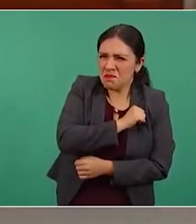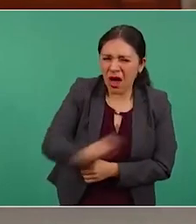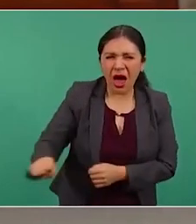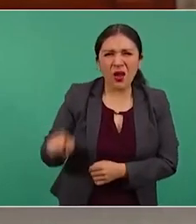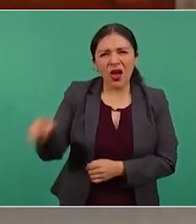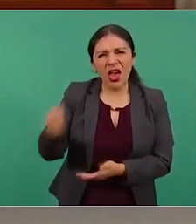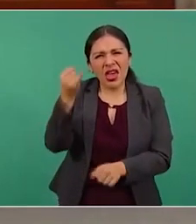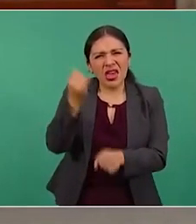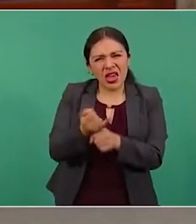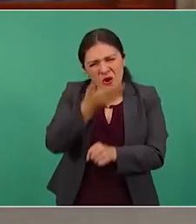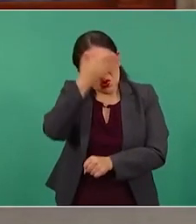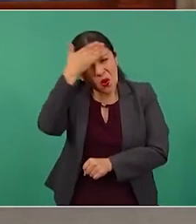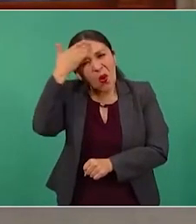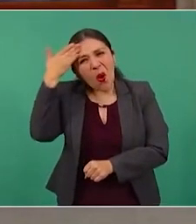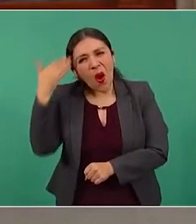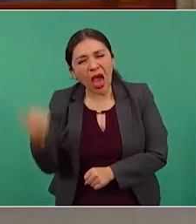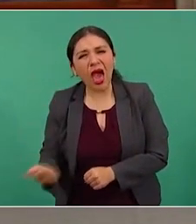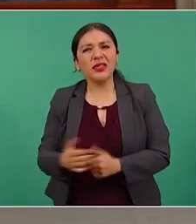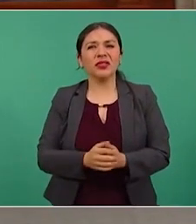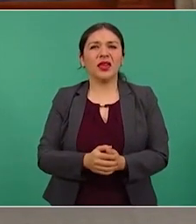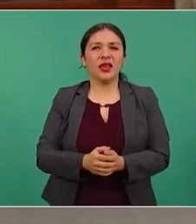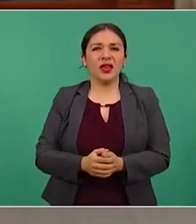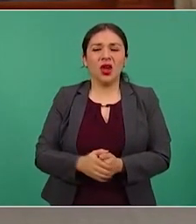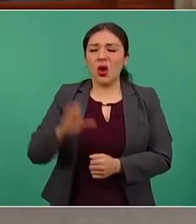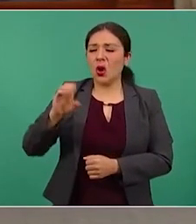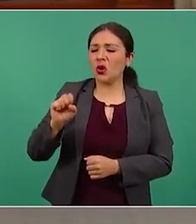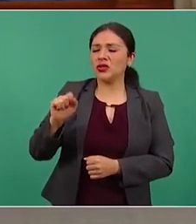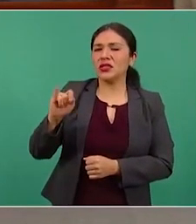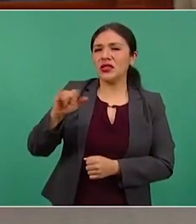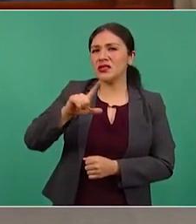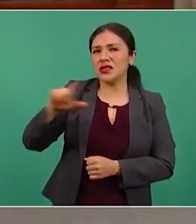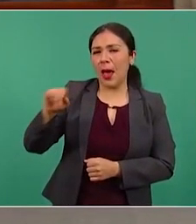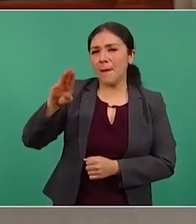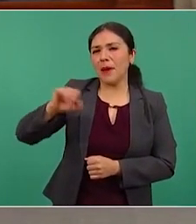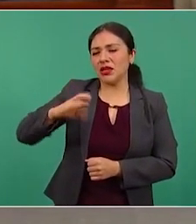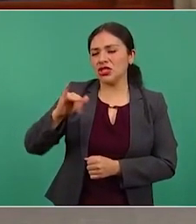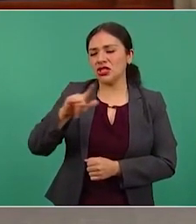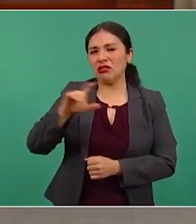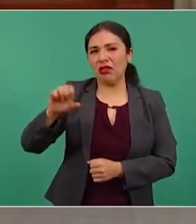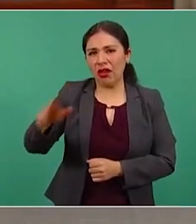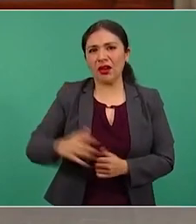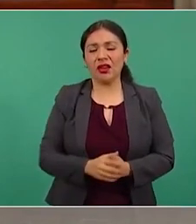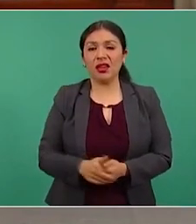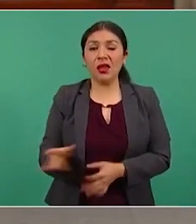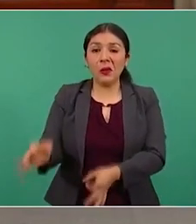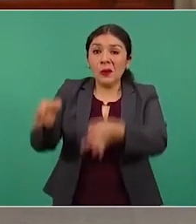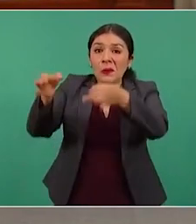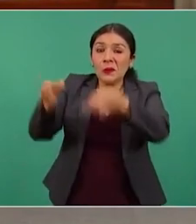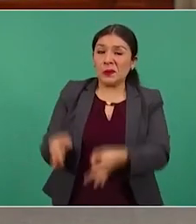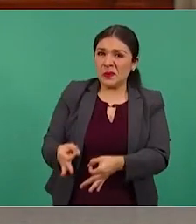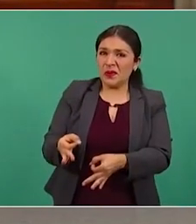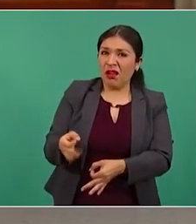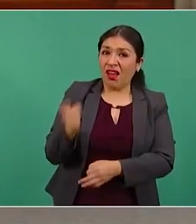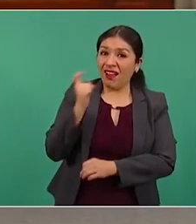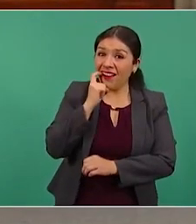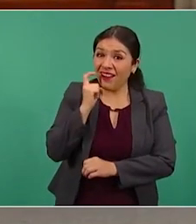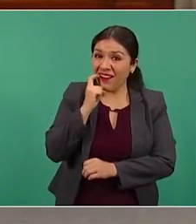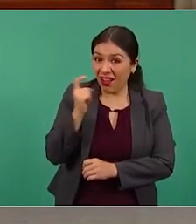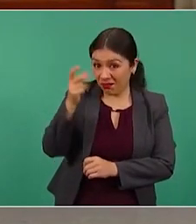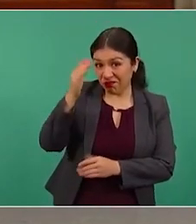ignorantísimo, bachiller costilla, excelentísimo pícaro,